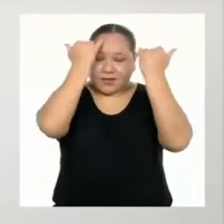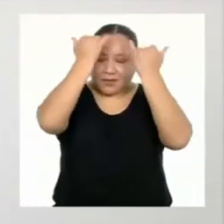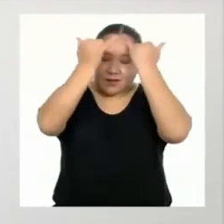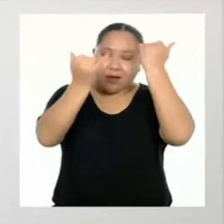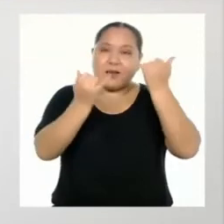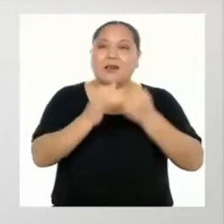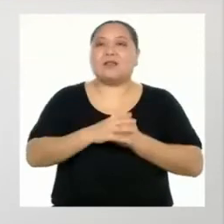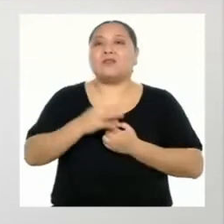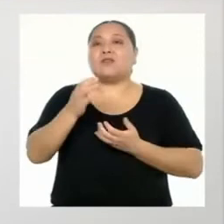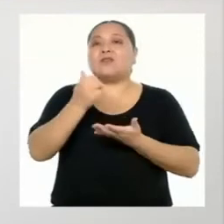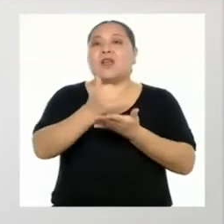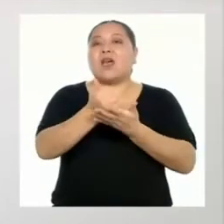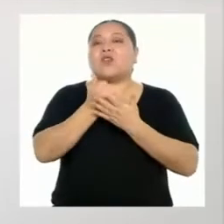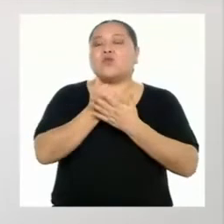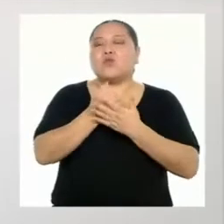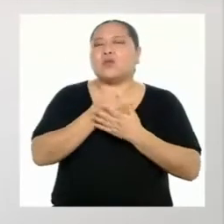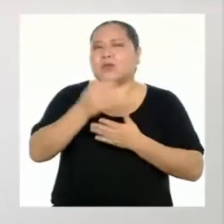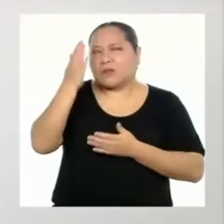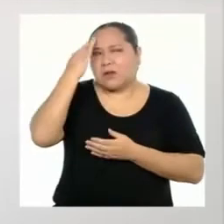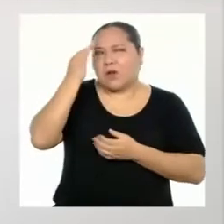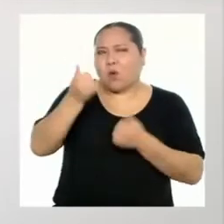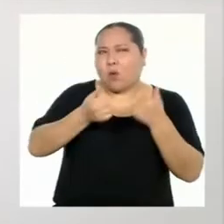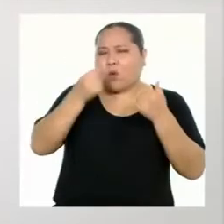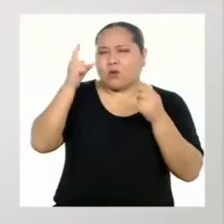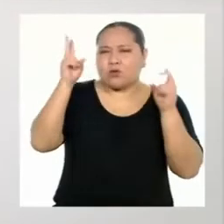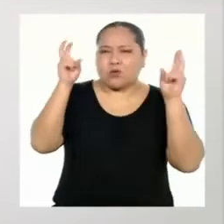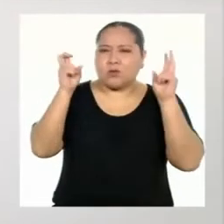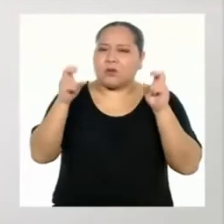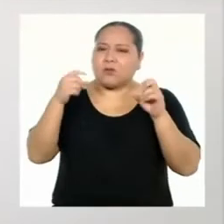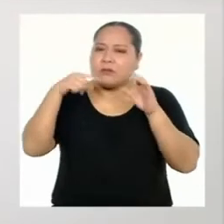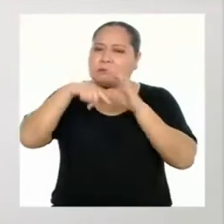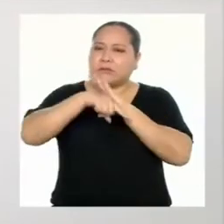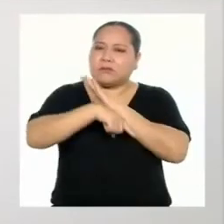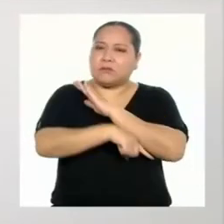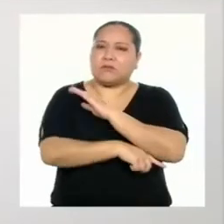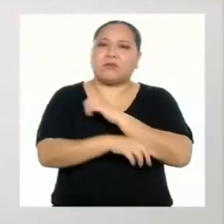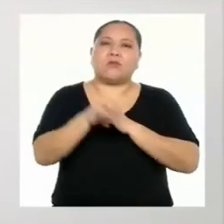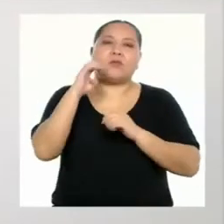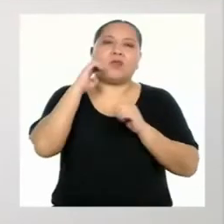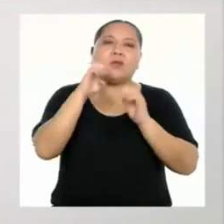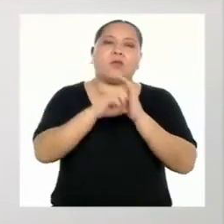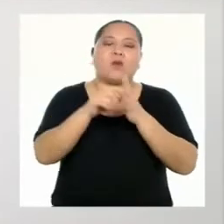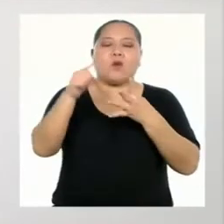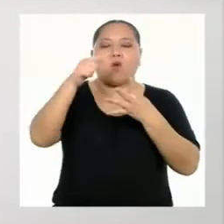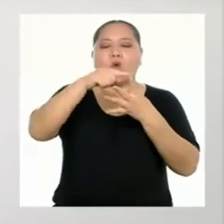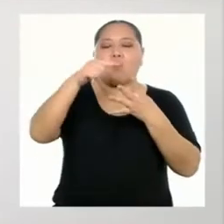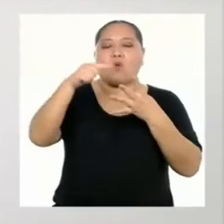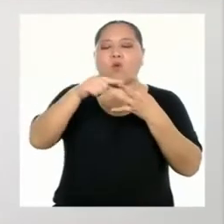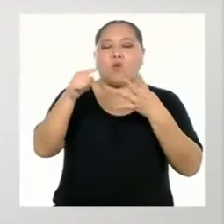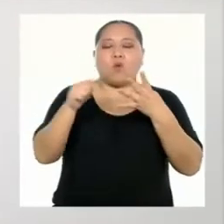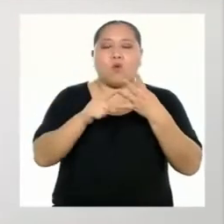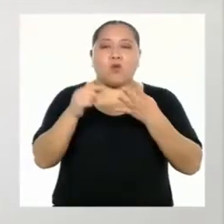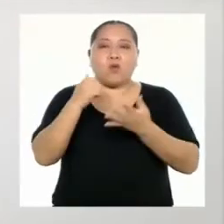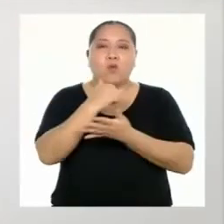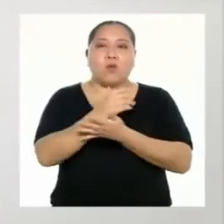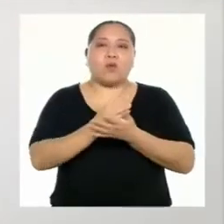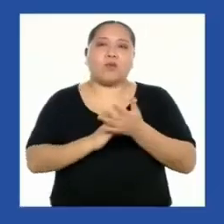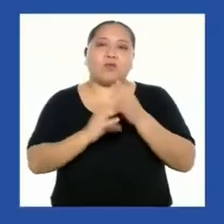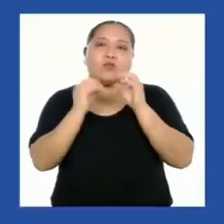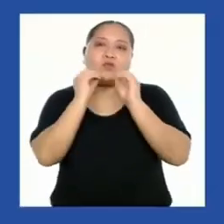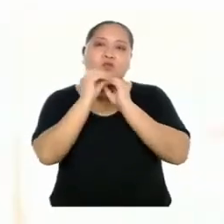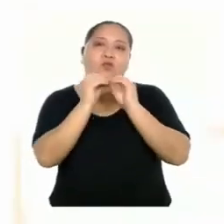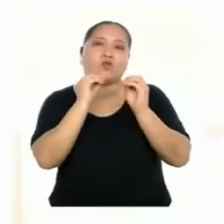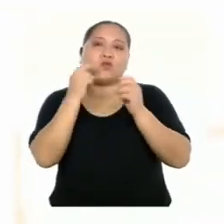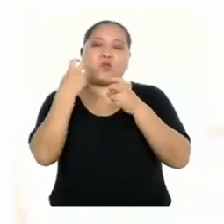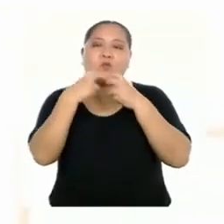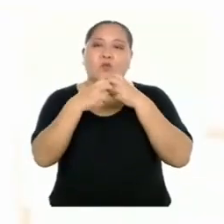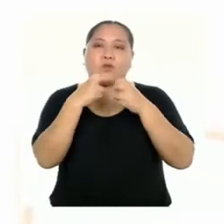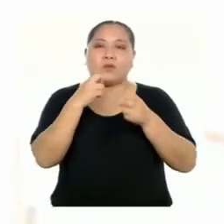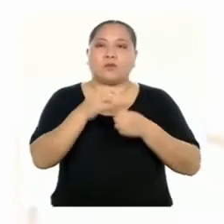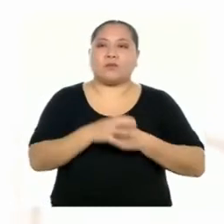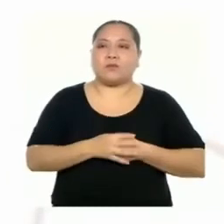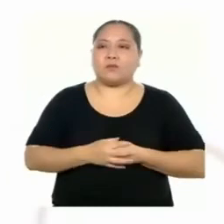a saber en qué temas debemos profundizar más, como las cuatro fases de resolución de problemas.